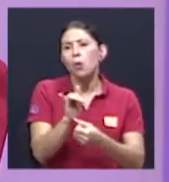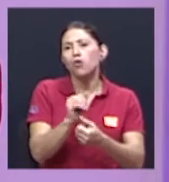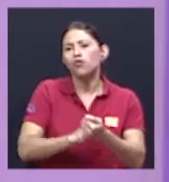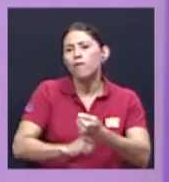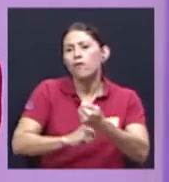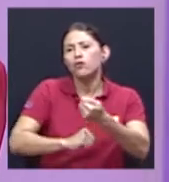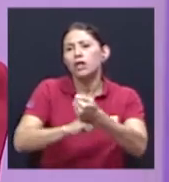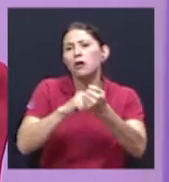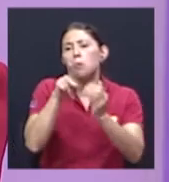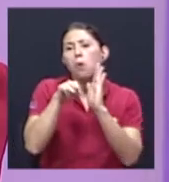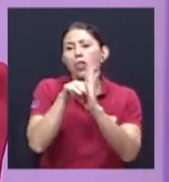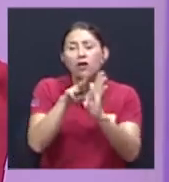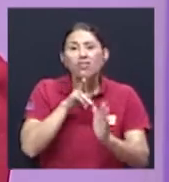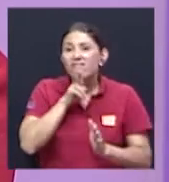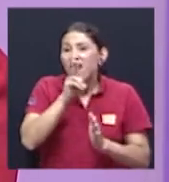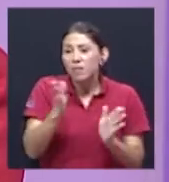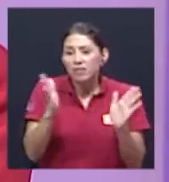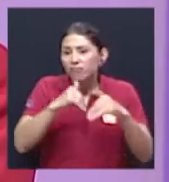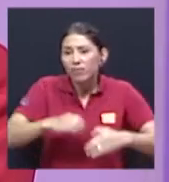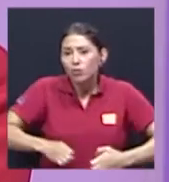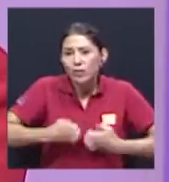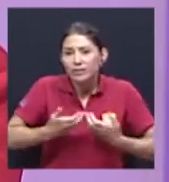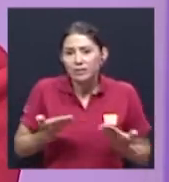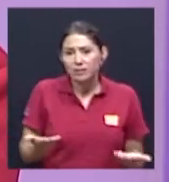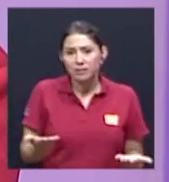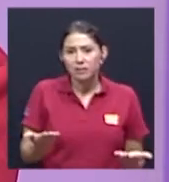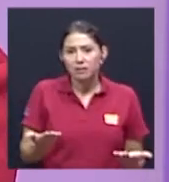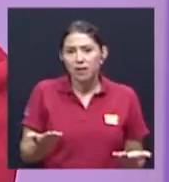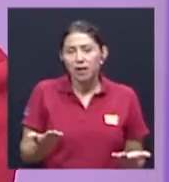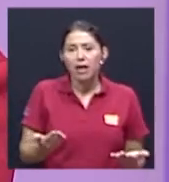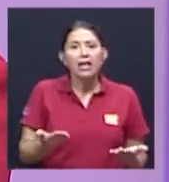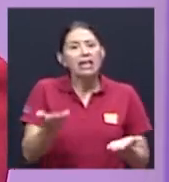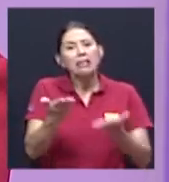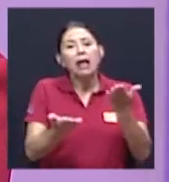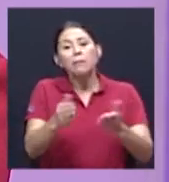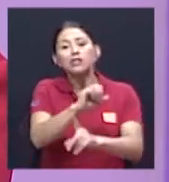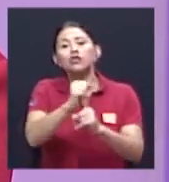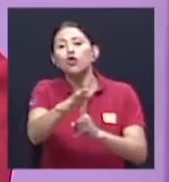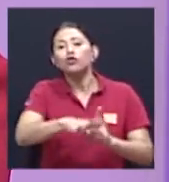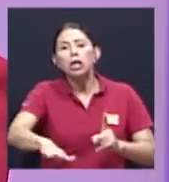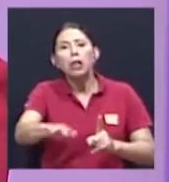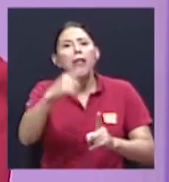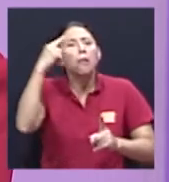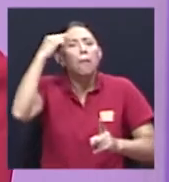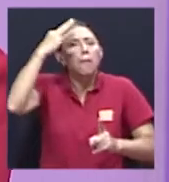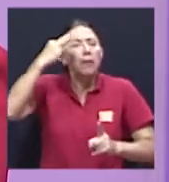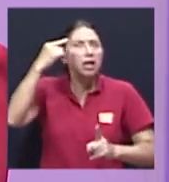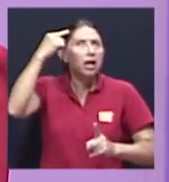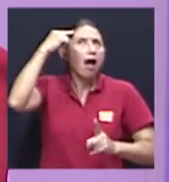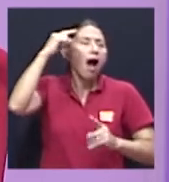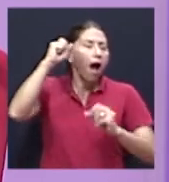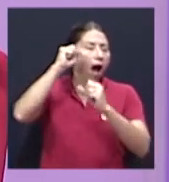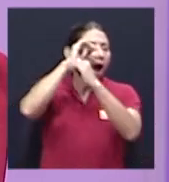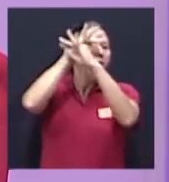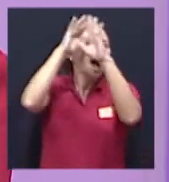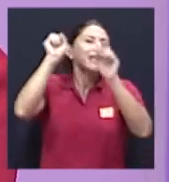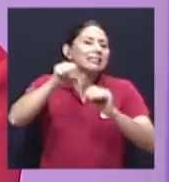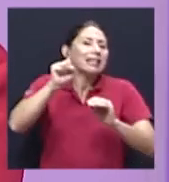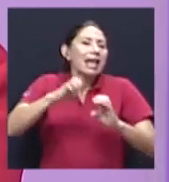como un modelo que ya no existe, ¿verdad?, que está tal vez en un imaginario, ¿verdad?, que existió, y que hay